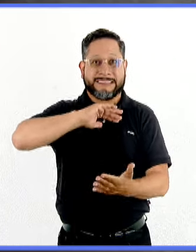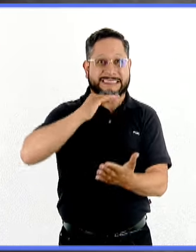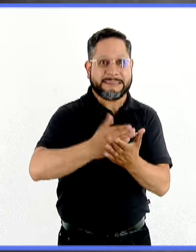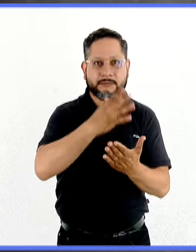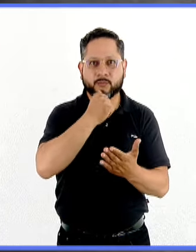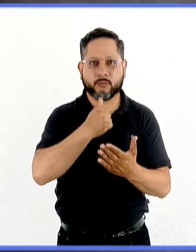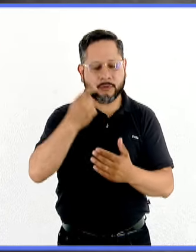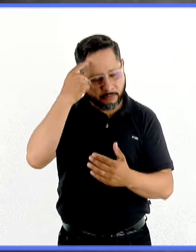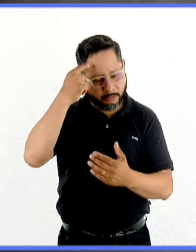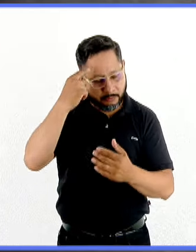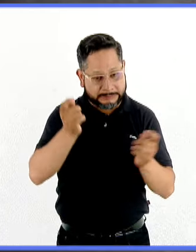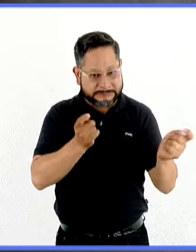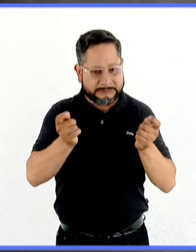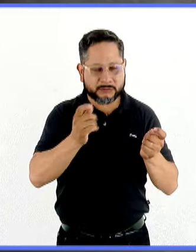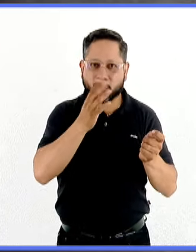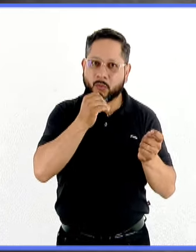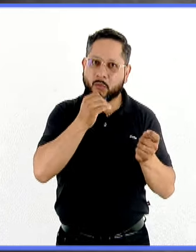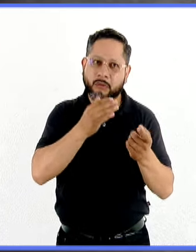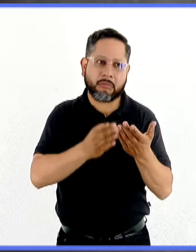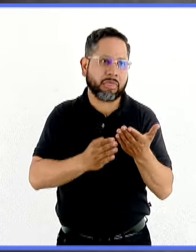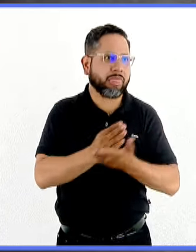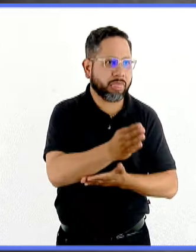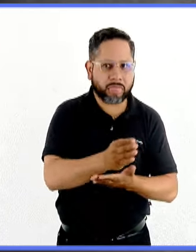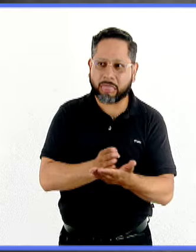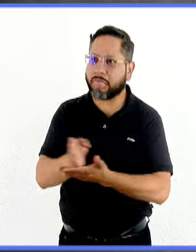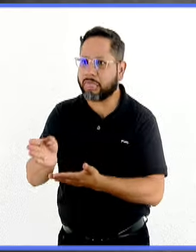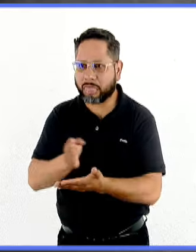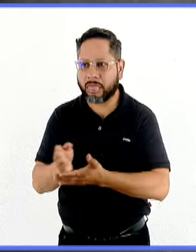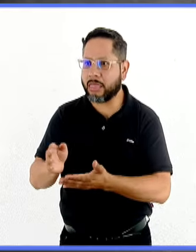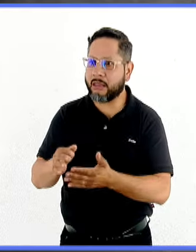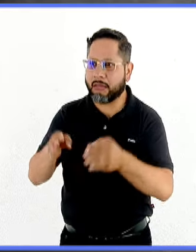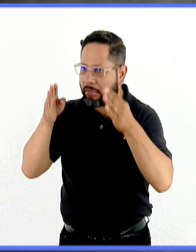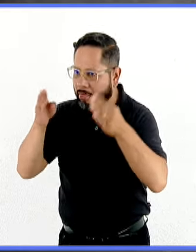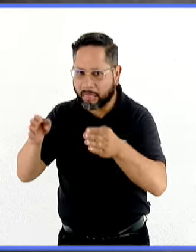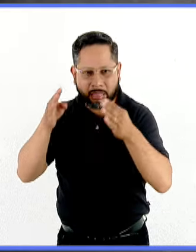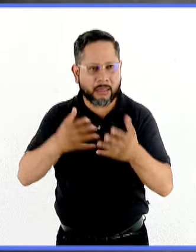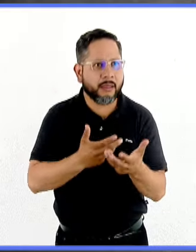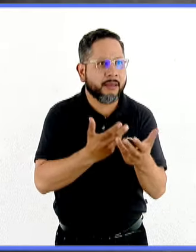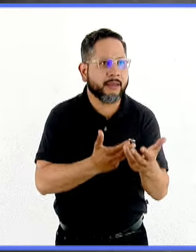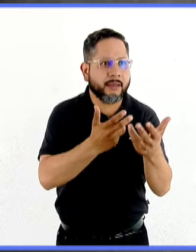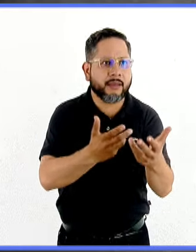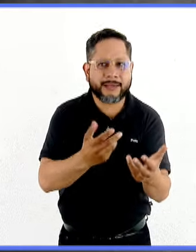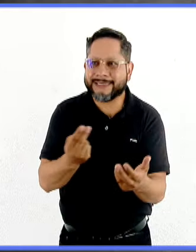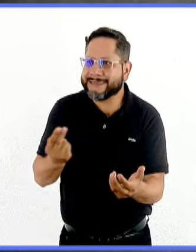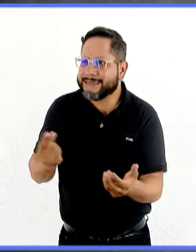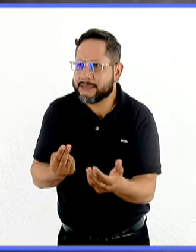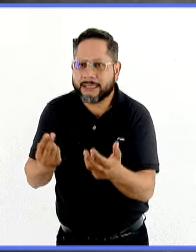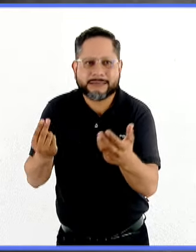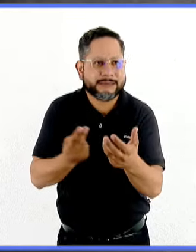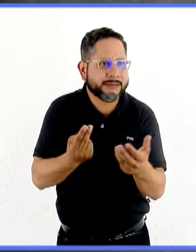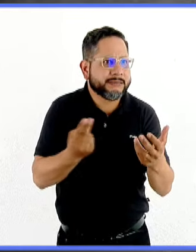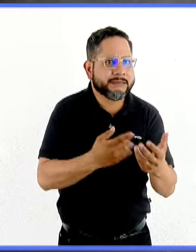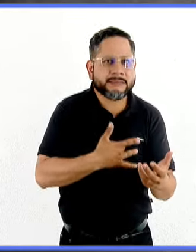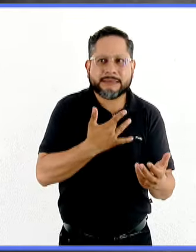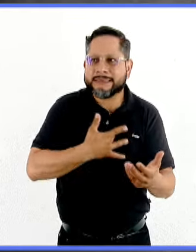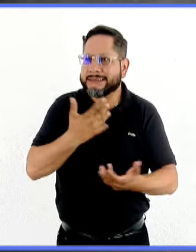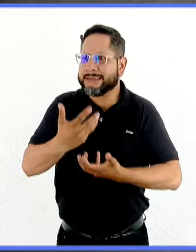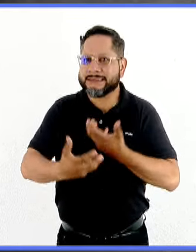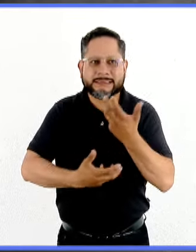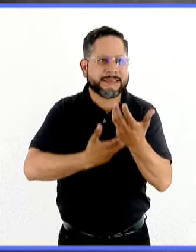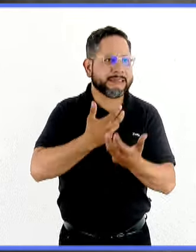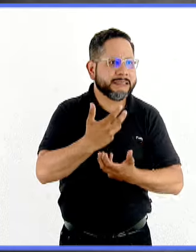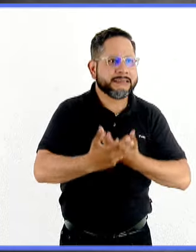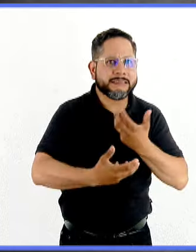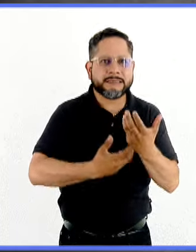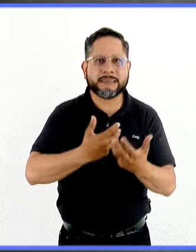poco, hay poco control de ellas porque en realidad están orientadas a tratar de disminuir parte de mis pensamientos o de mi sensación de ansiedad que